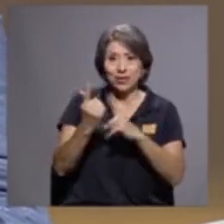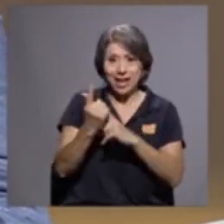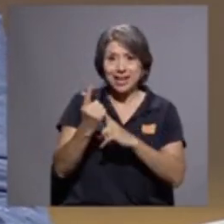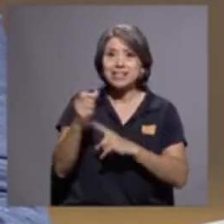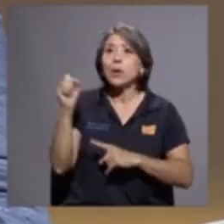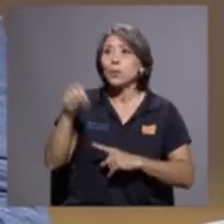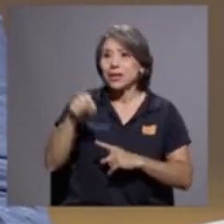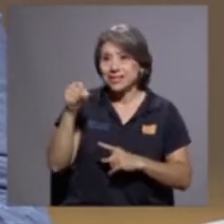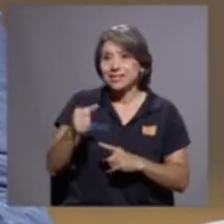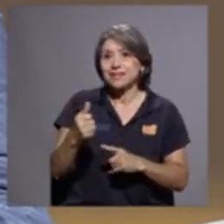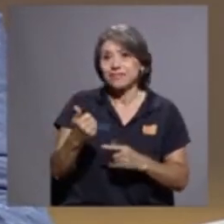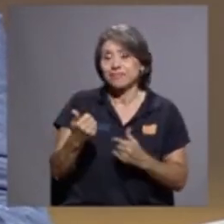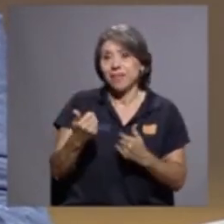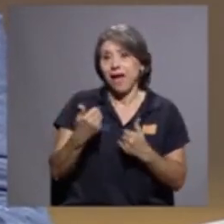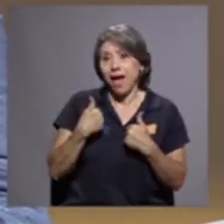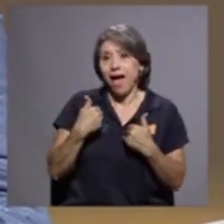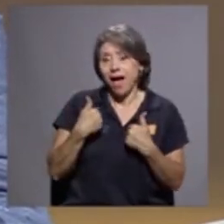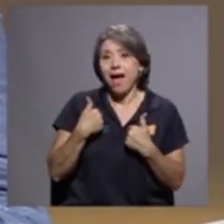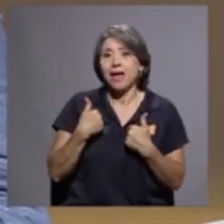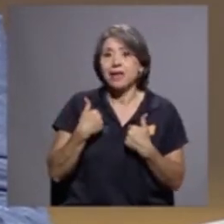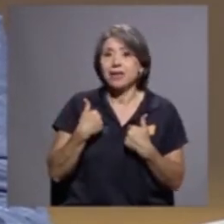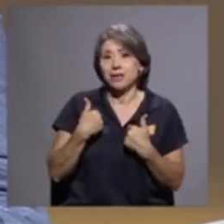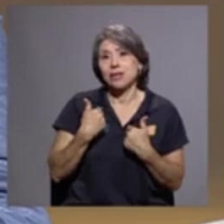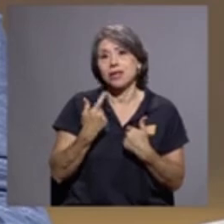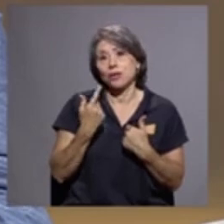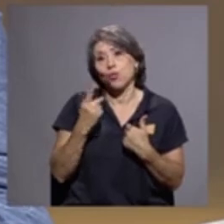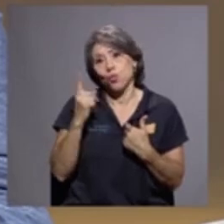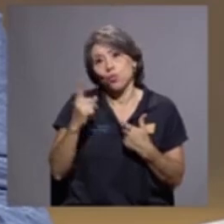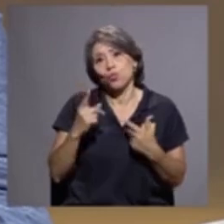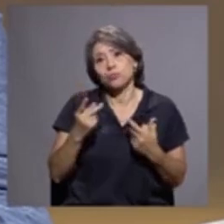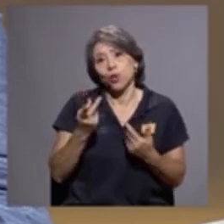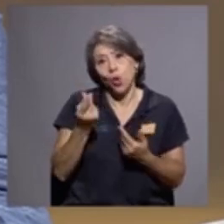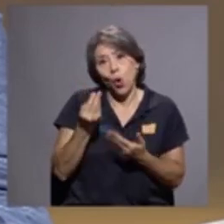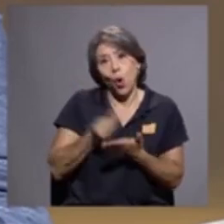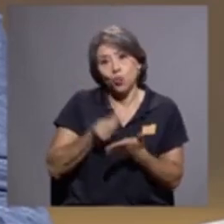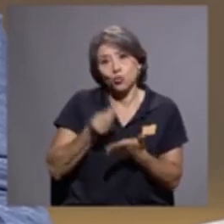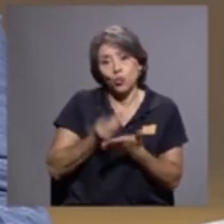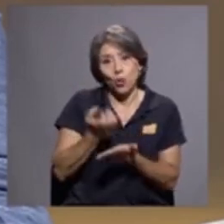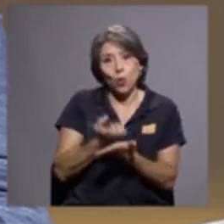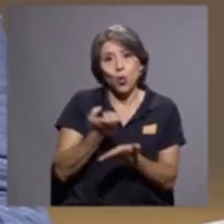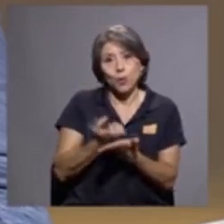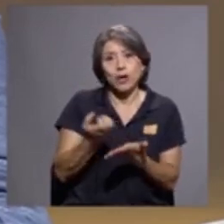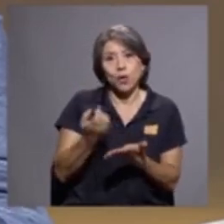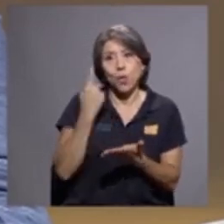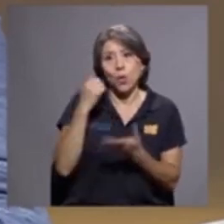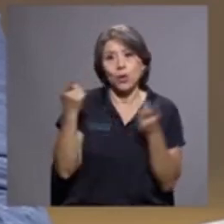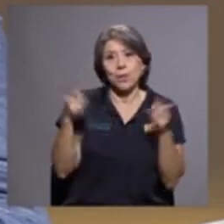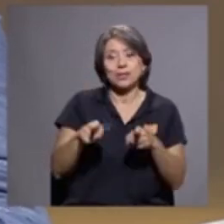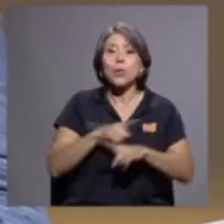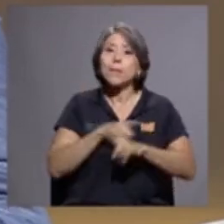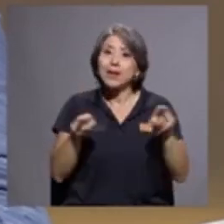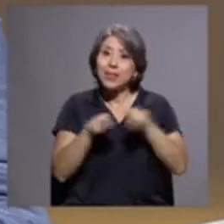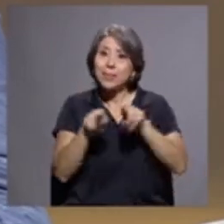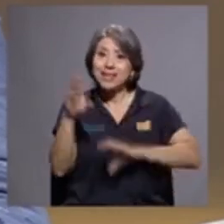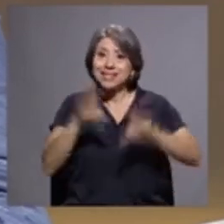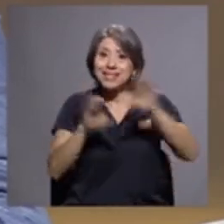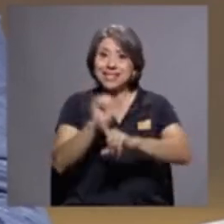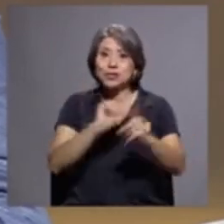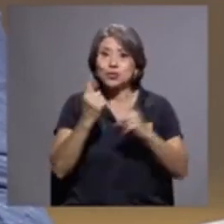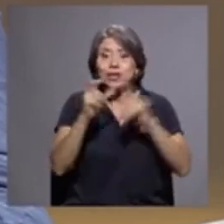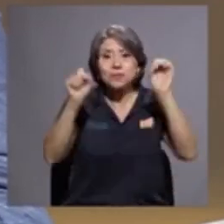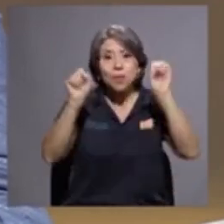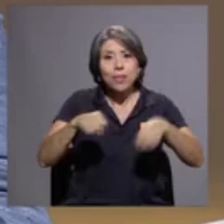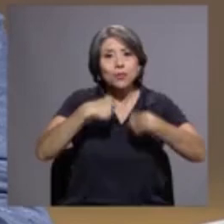cierto, hay un costo económico de esta manifestación, también queríamos dejar patente que en Ciencias Sociales podemos hacer las cosas